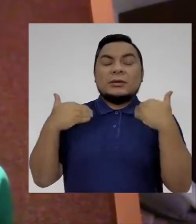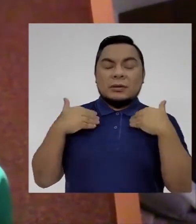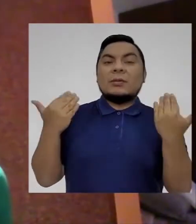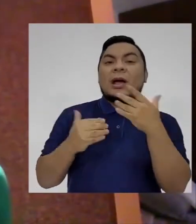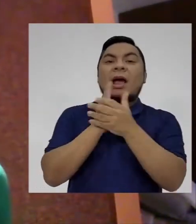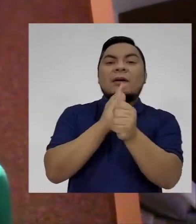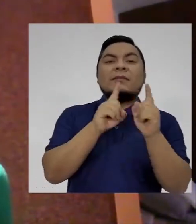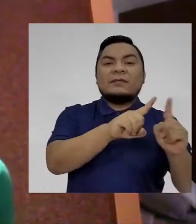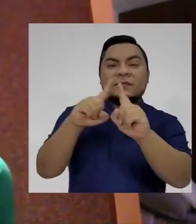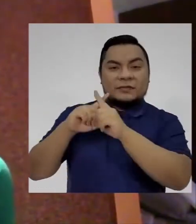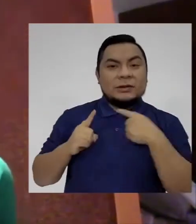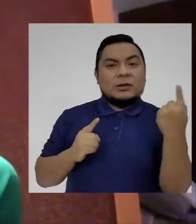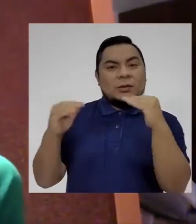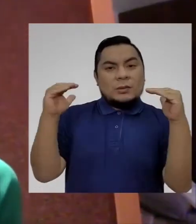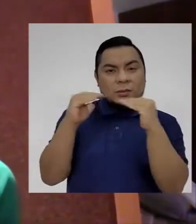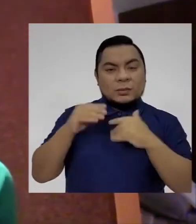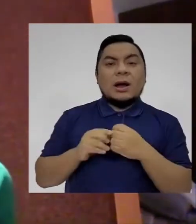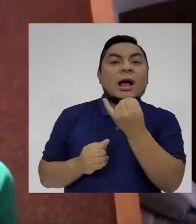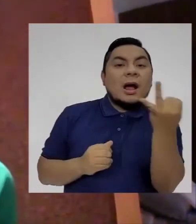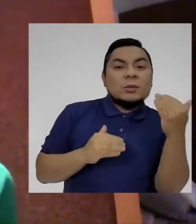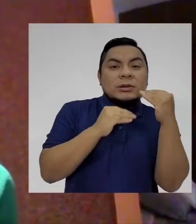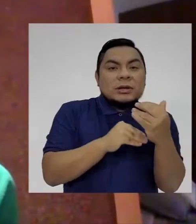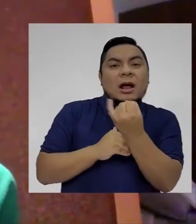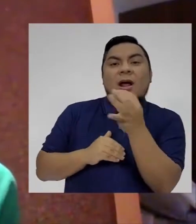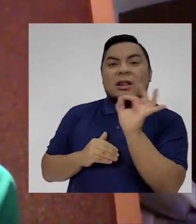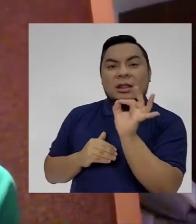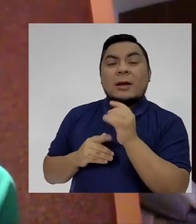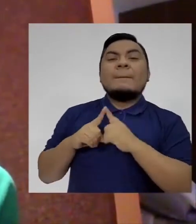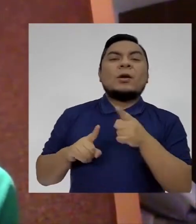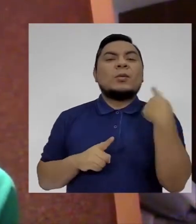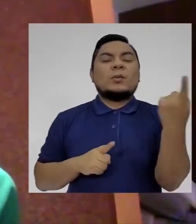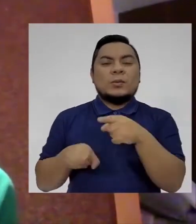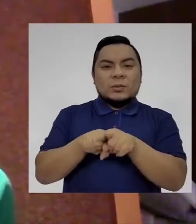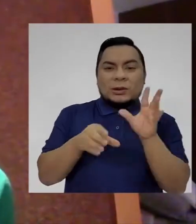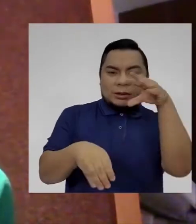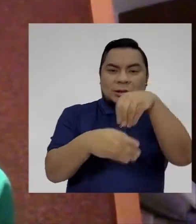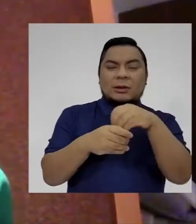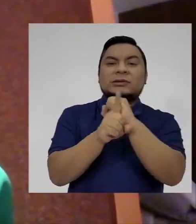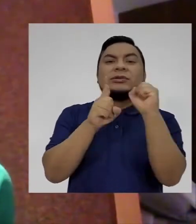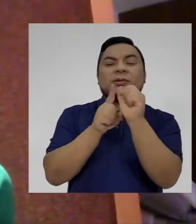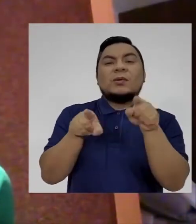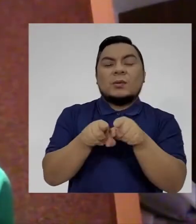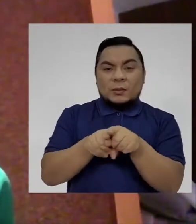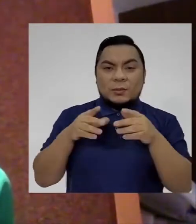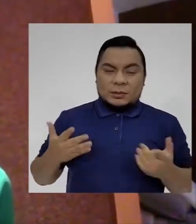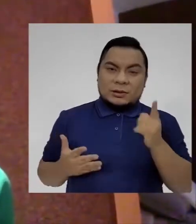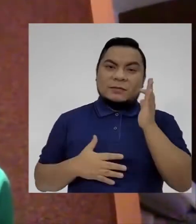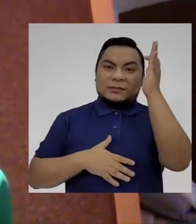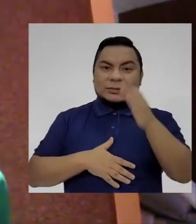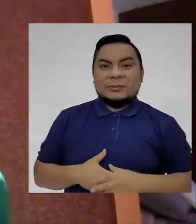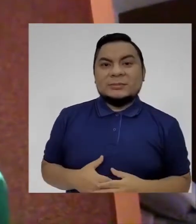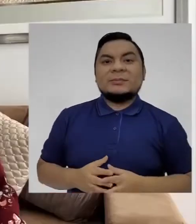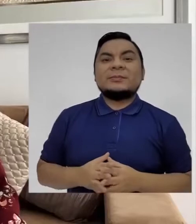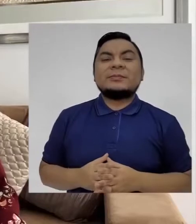tenemos habilidades distintas y algunos, pues, tenemos limitaciones, otros no, pero igual todos queremos ser parte de la sociedad y tener un